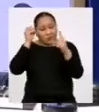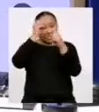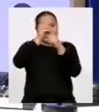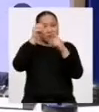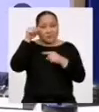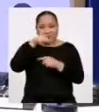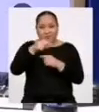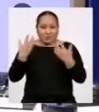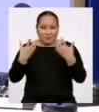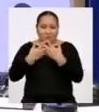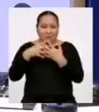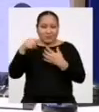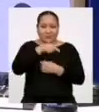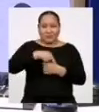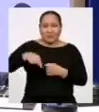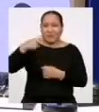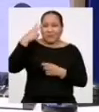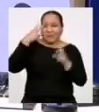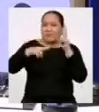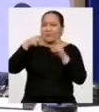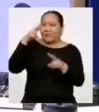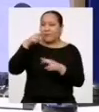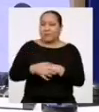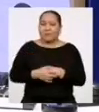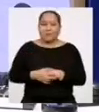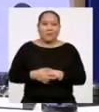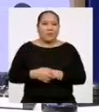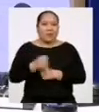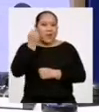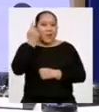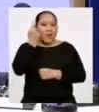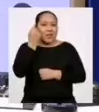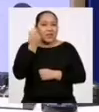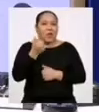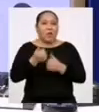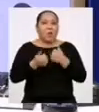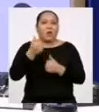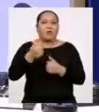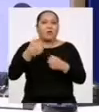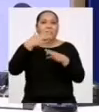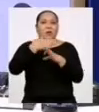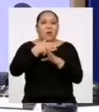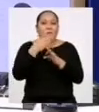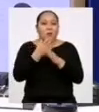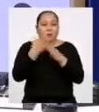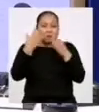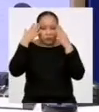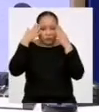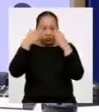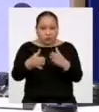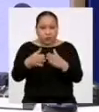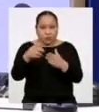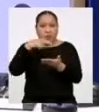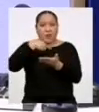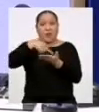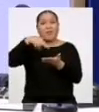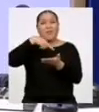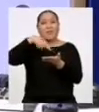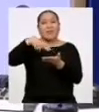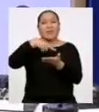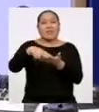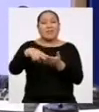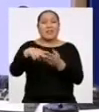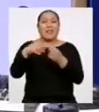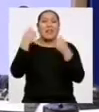ver con eso. Vamos a determinar e interpretar las medidas de tendencia central para los danzarines de la